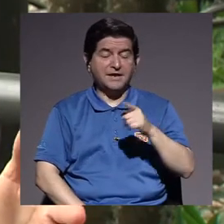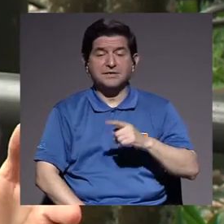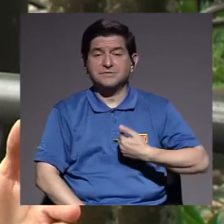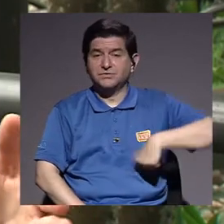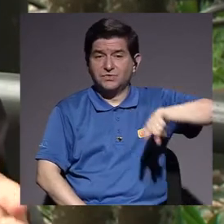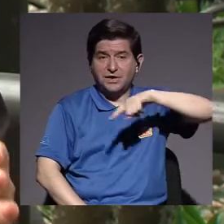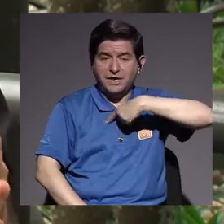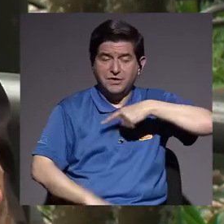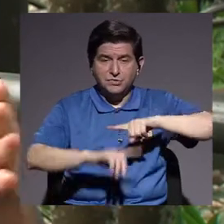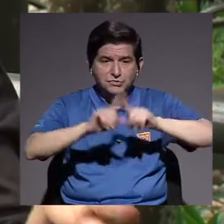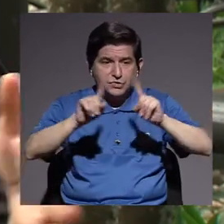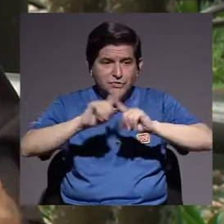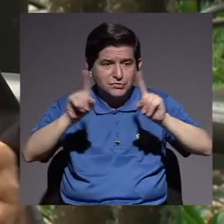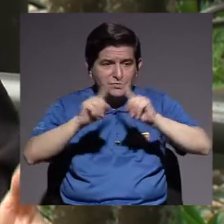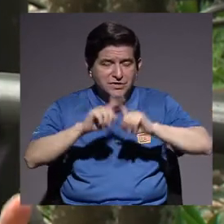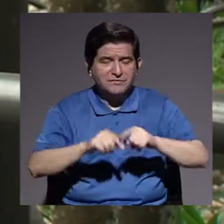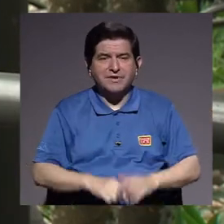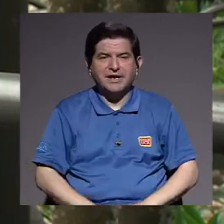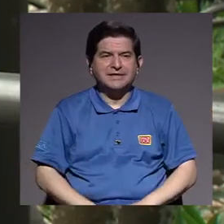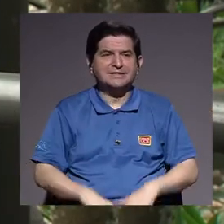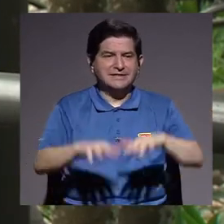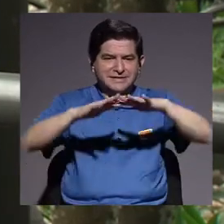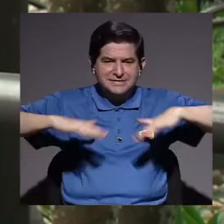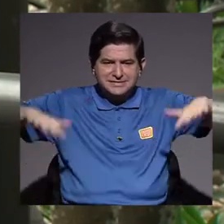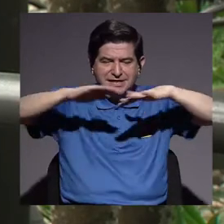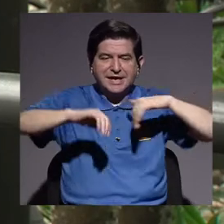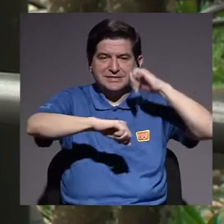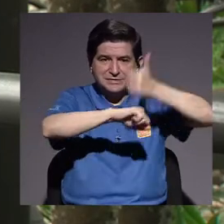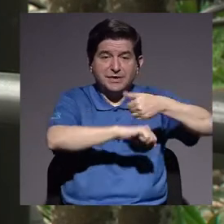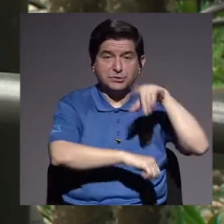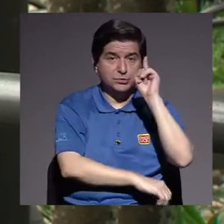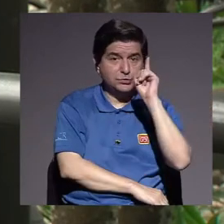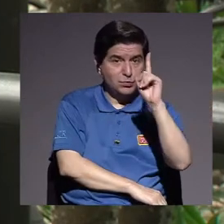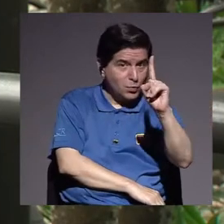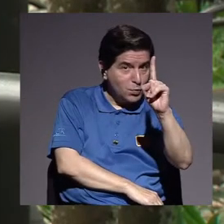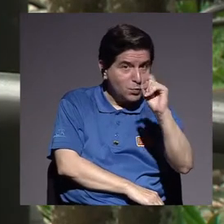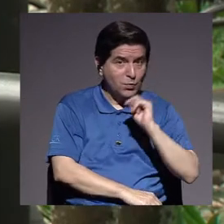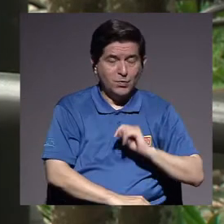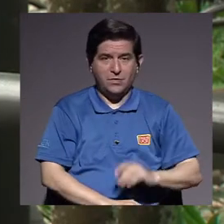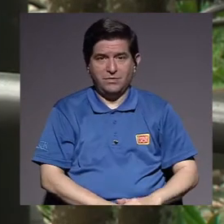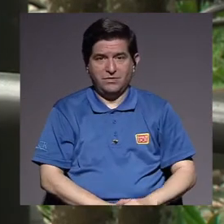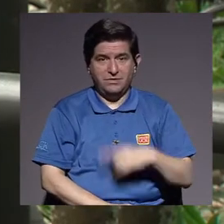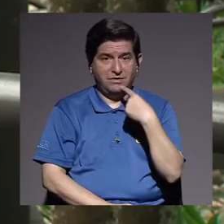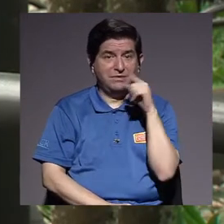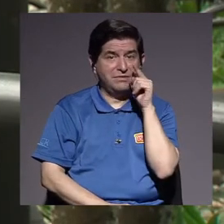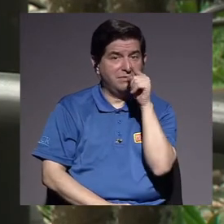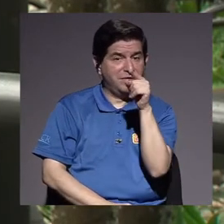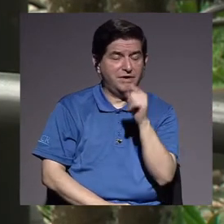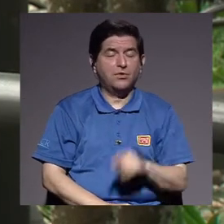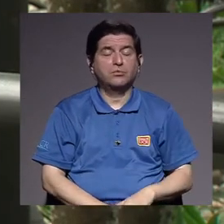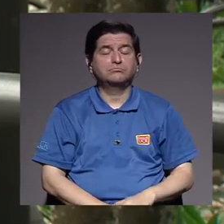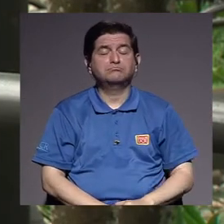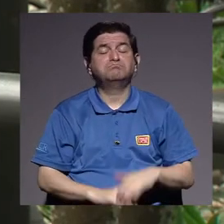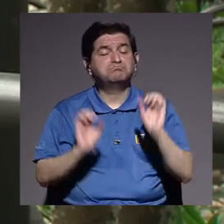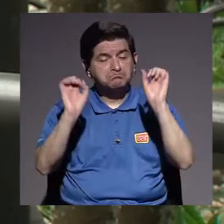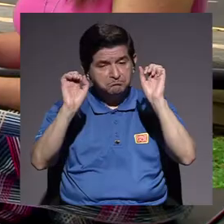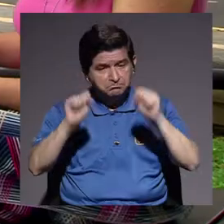muchos puntos, en muchos escenarios, ¿verdad? Uno de esos escenarios es justamente lo que decías, es posible